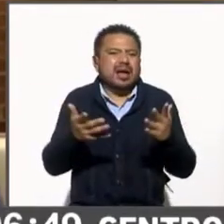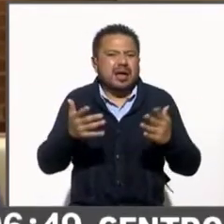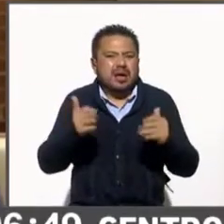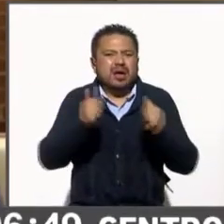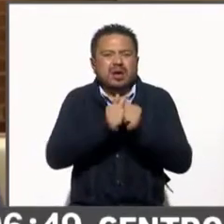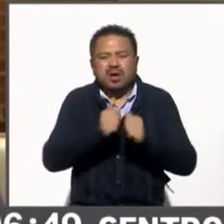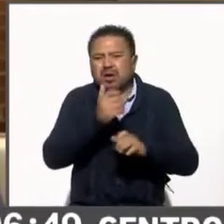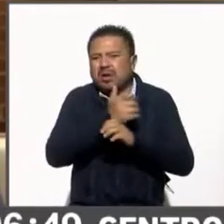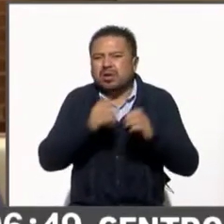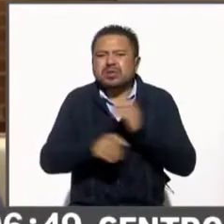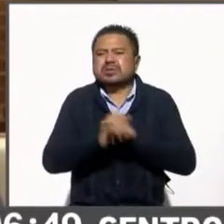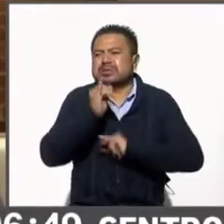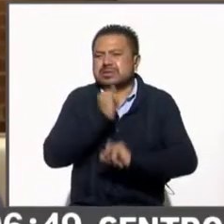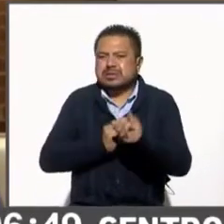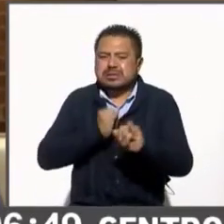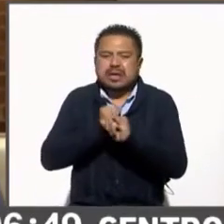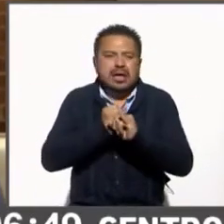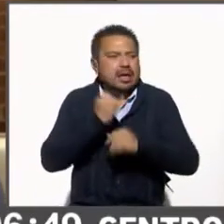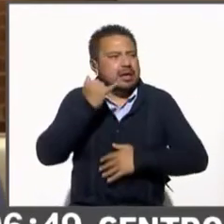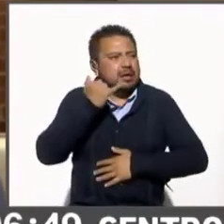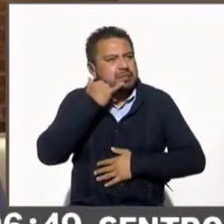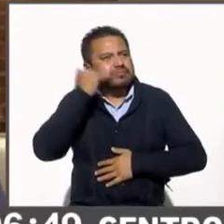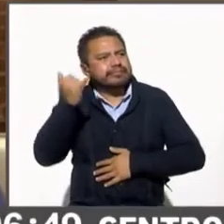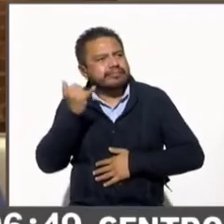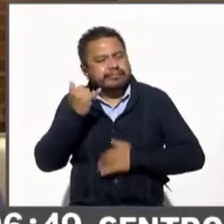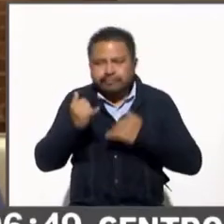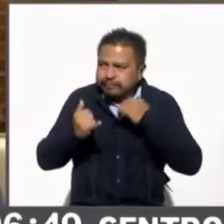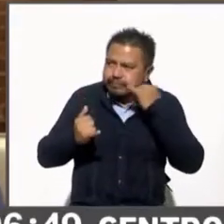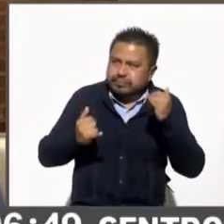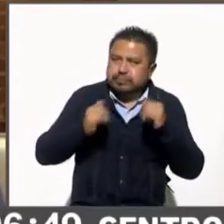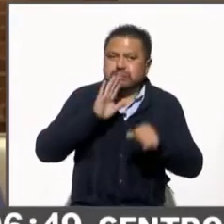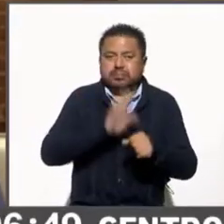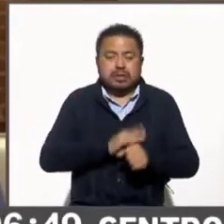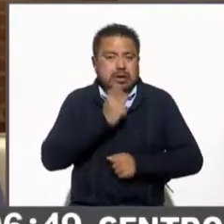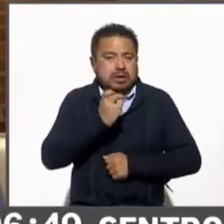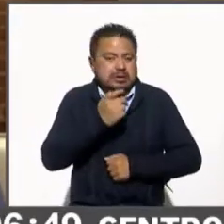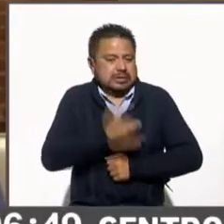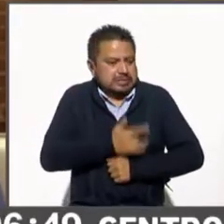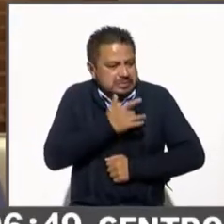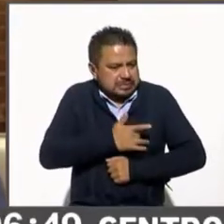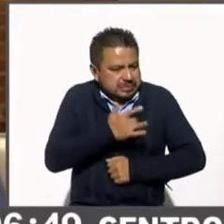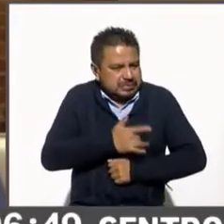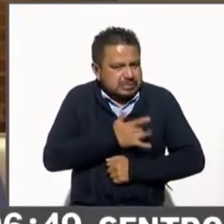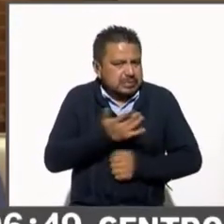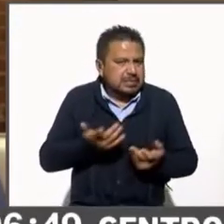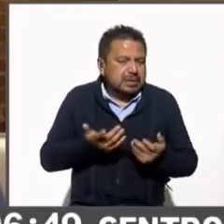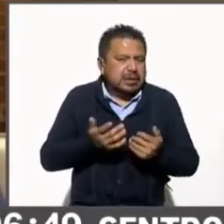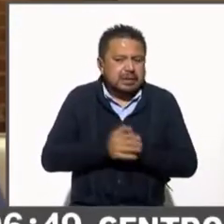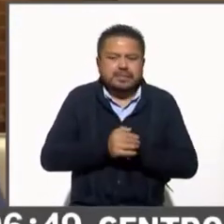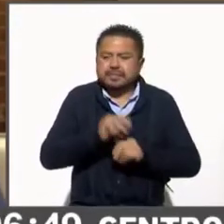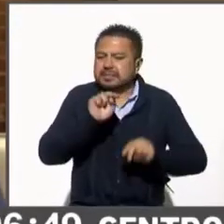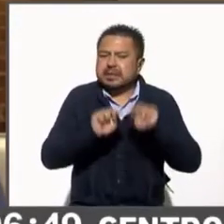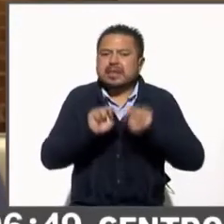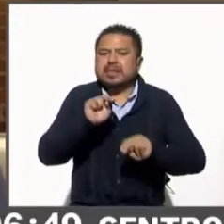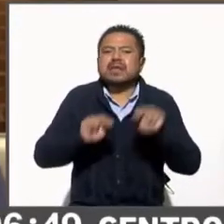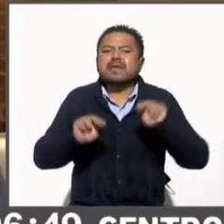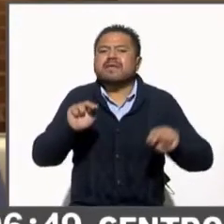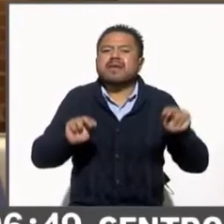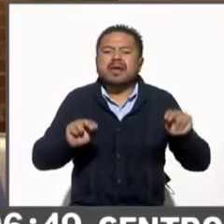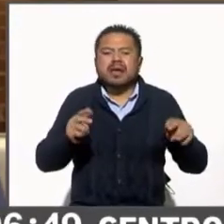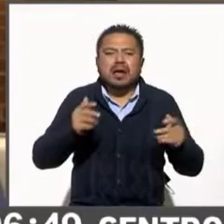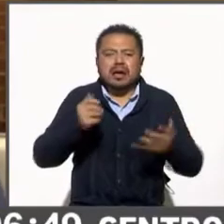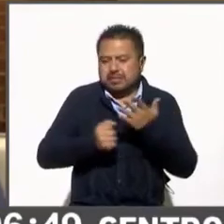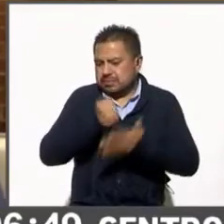o telefónicas. Por lo que se subestima el nivel de aprobación del